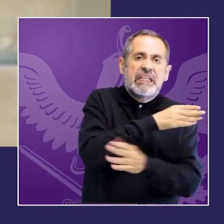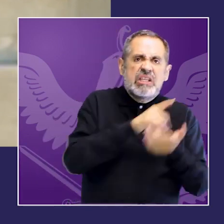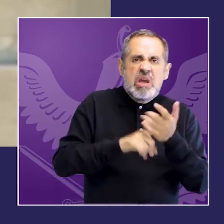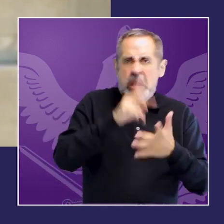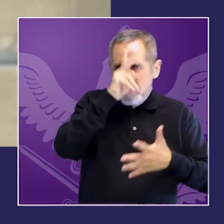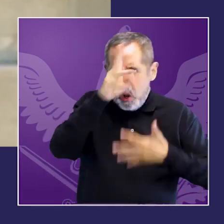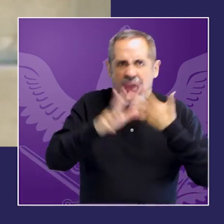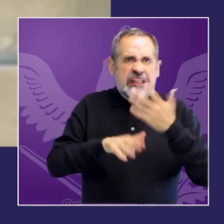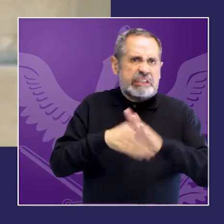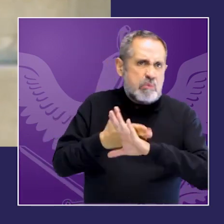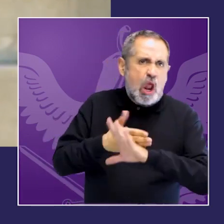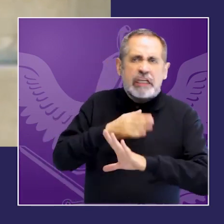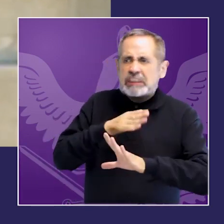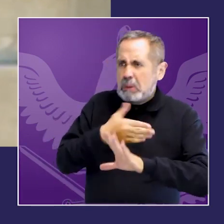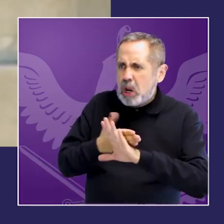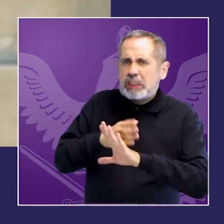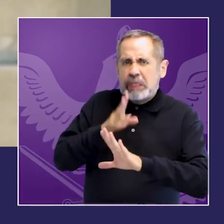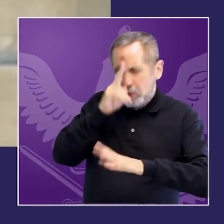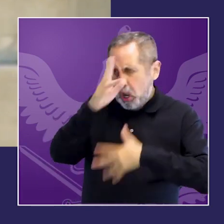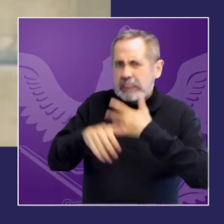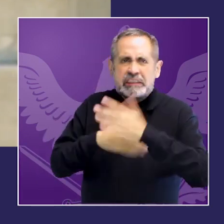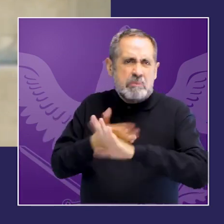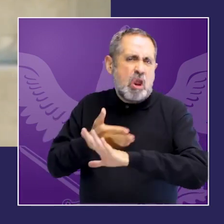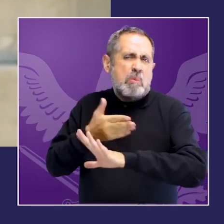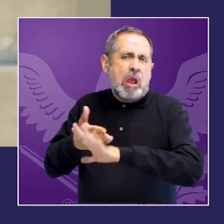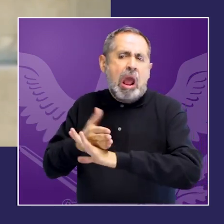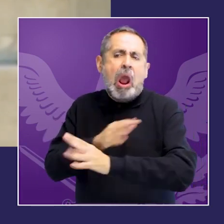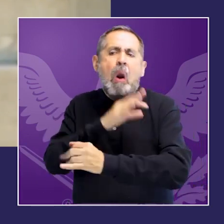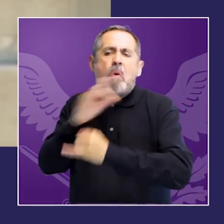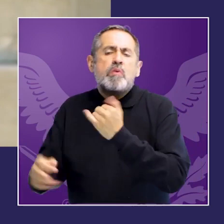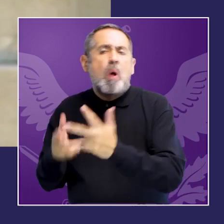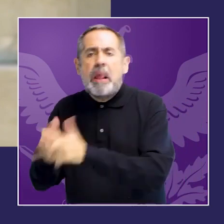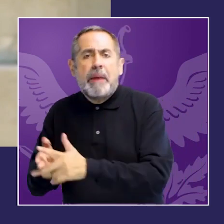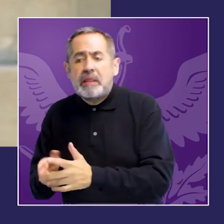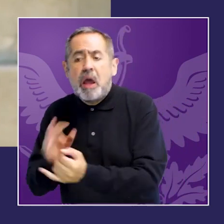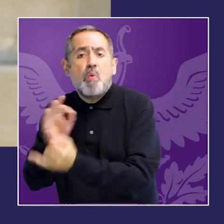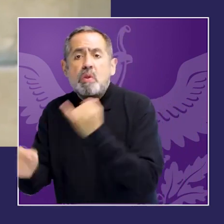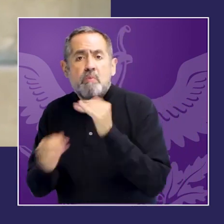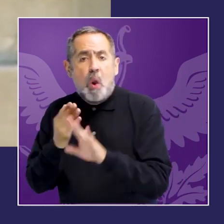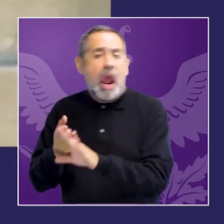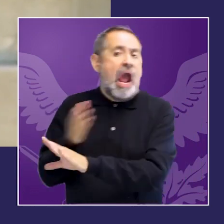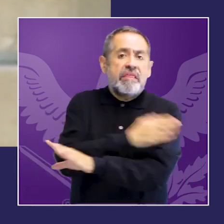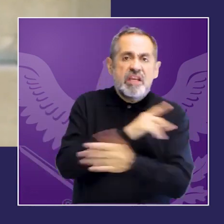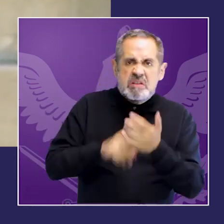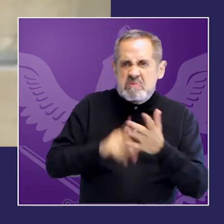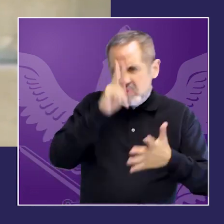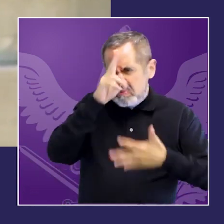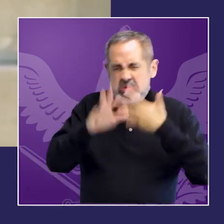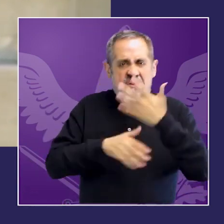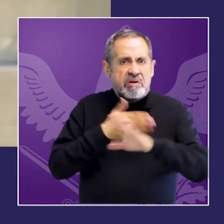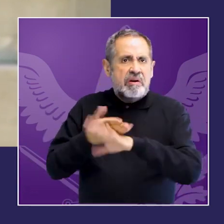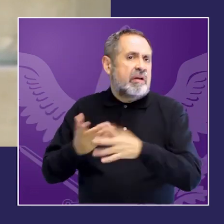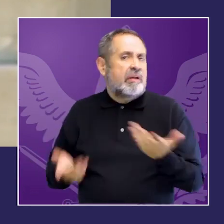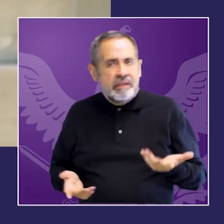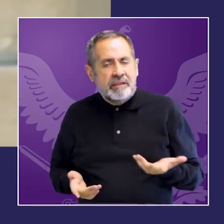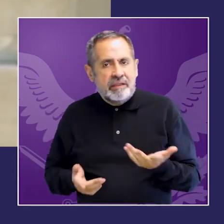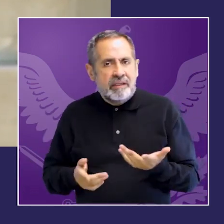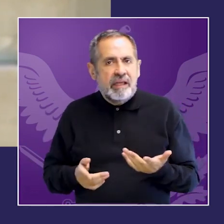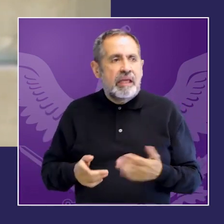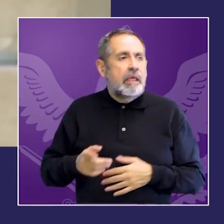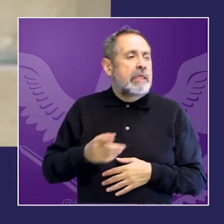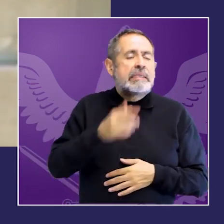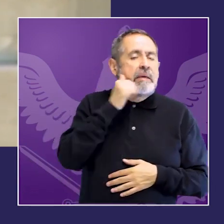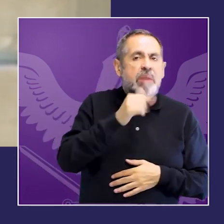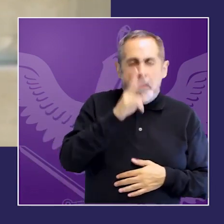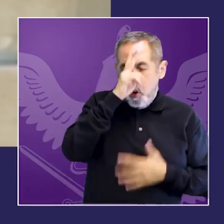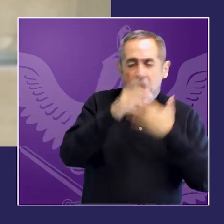letal el femicidio no es la primera forma de violencia que sufre la víctima y el asesinato probablemente no sea la primera expresión de